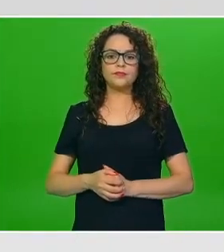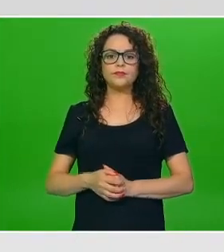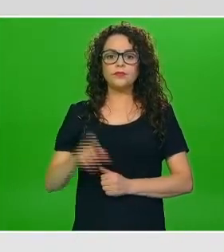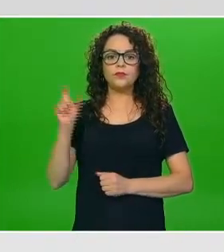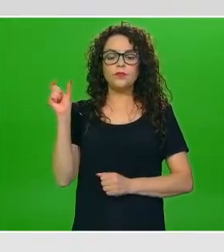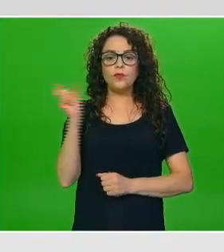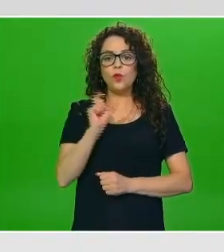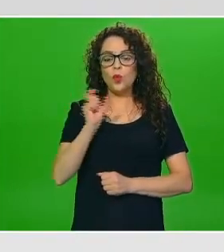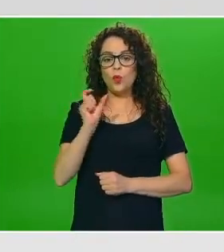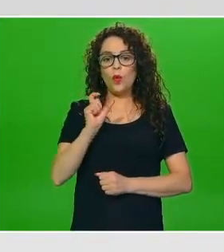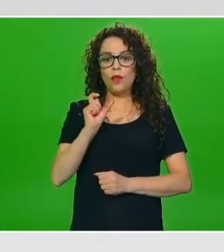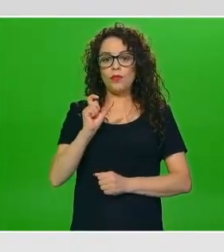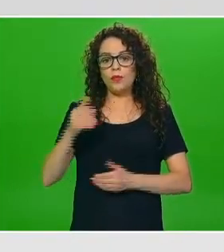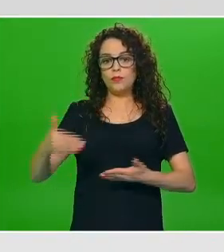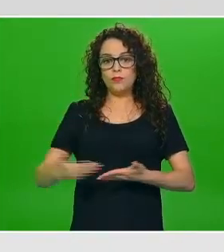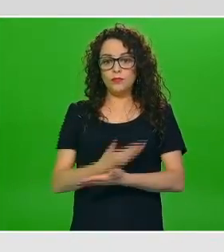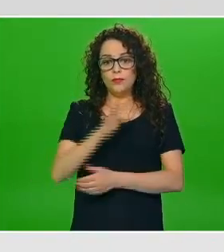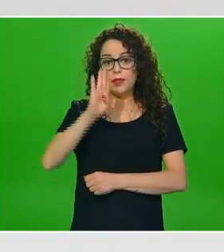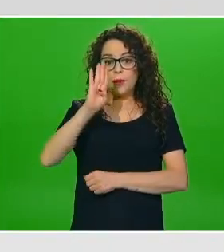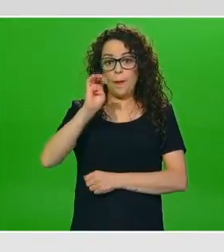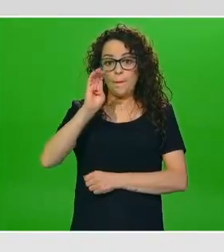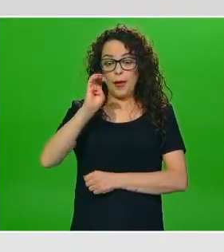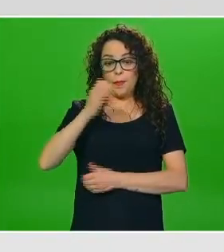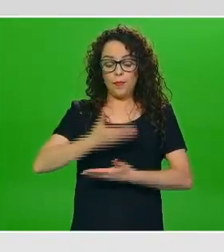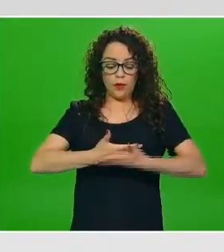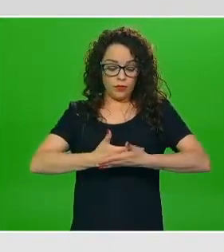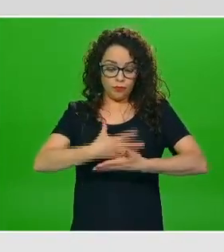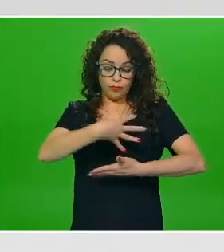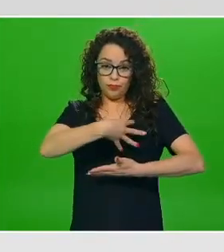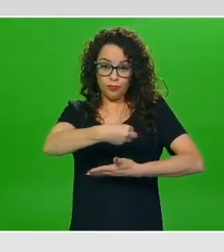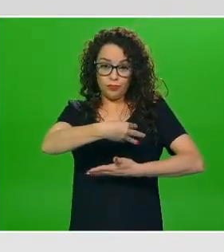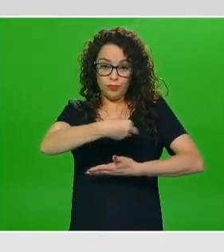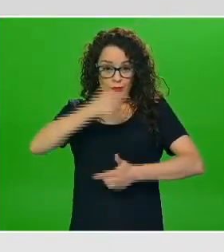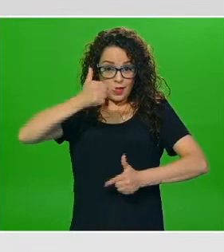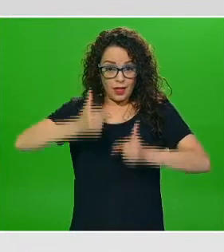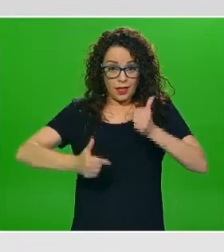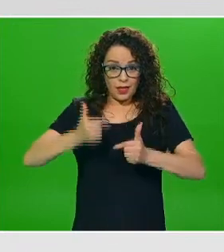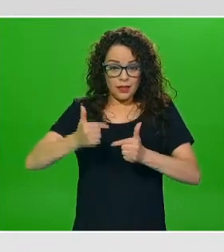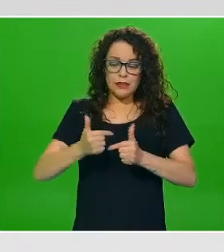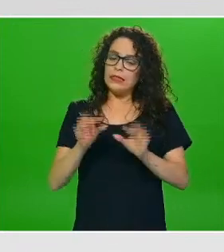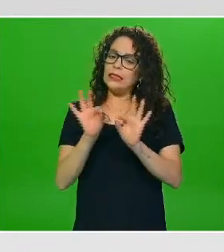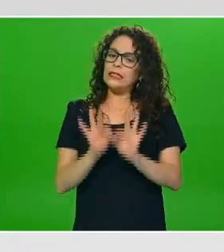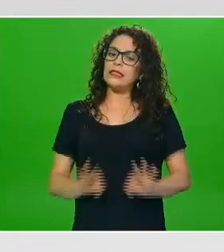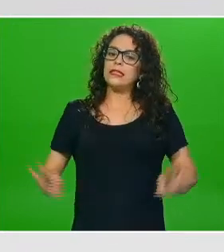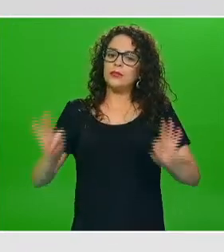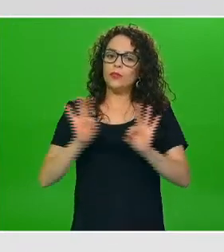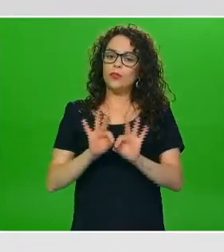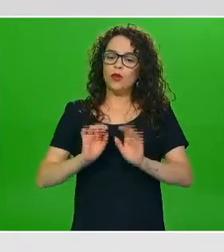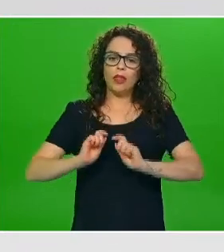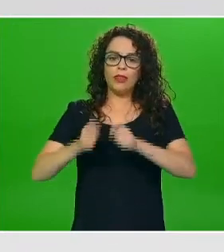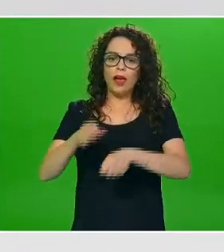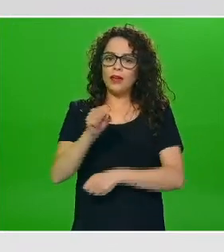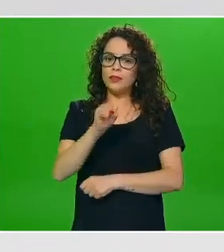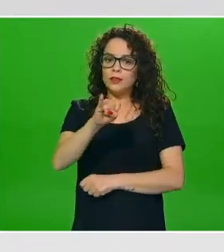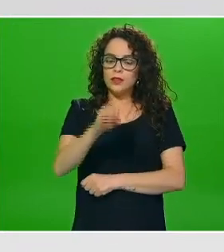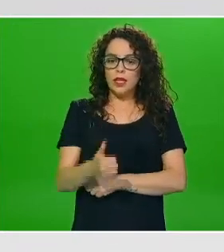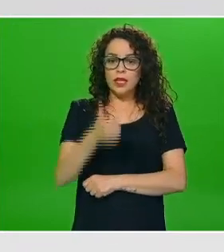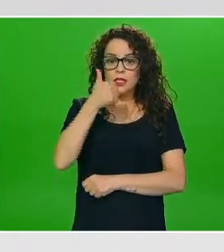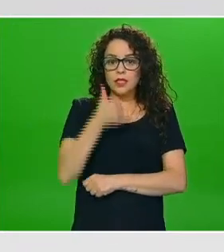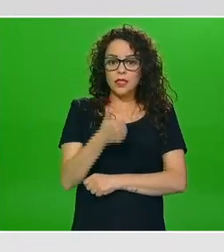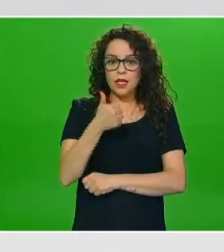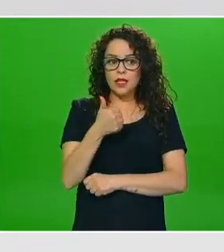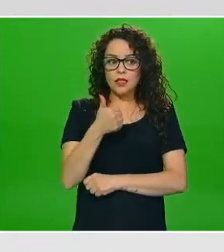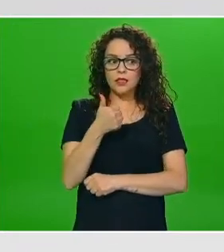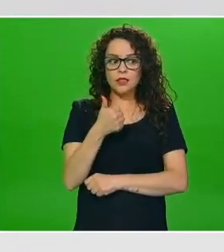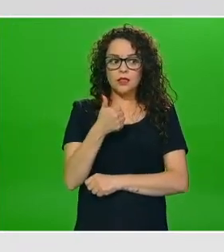materna se recomienda se fuertemente que la lactancia materna sea exclusiva los seis primeros meses de edad es